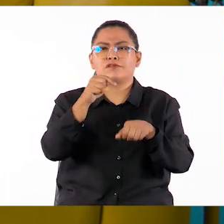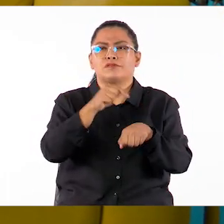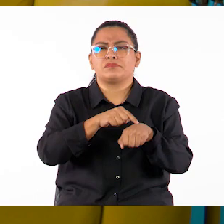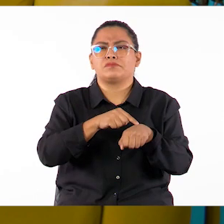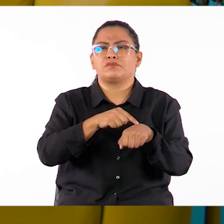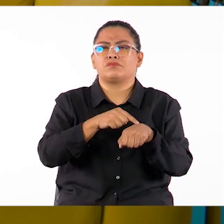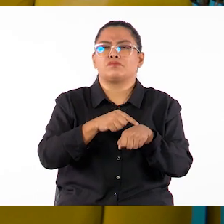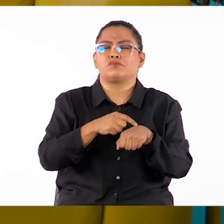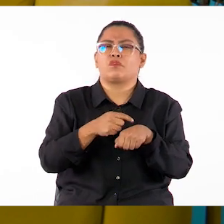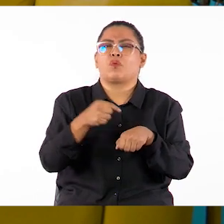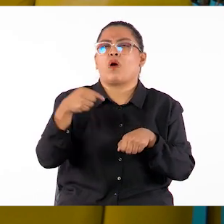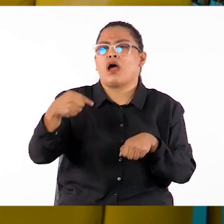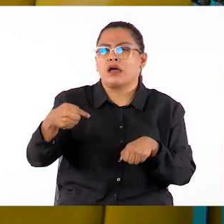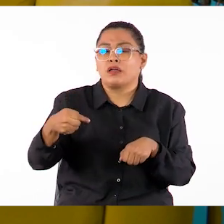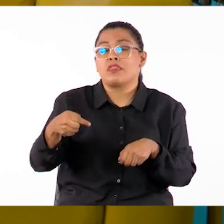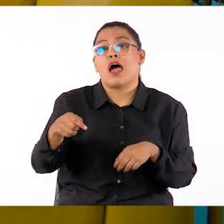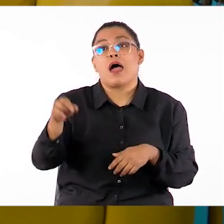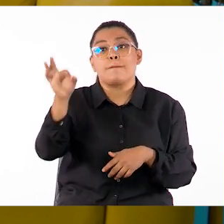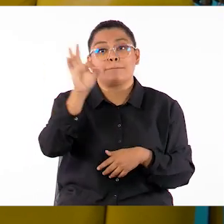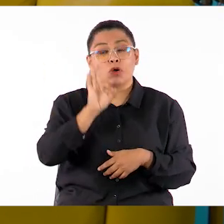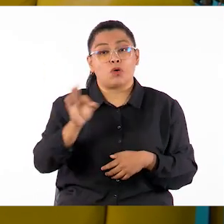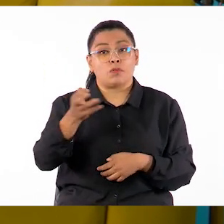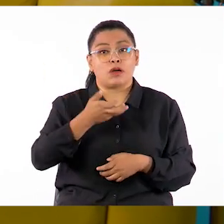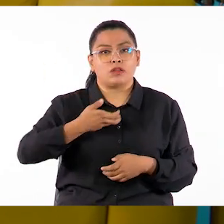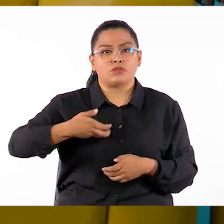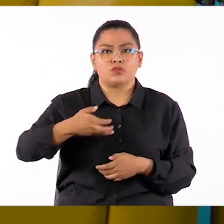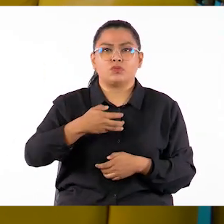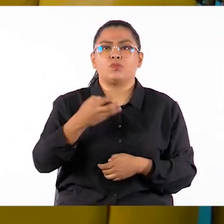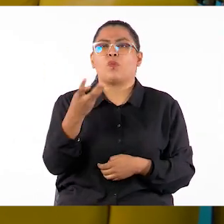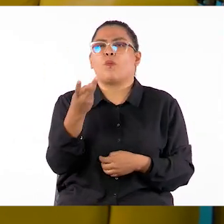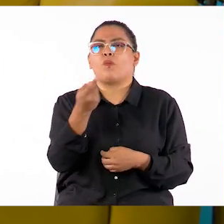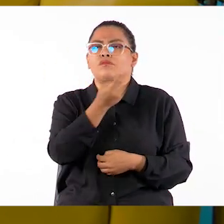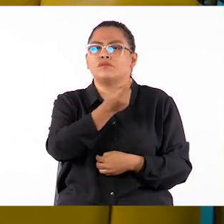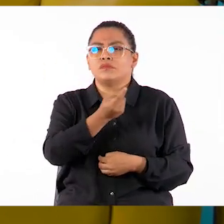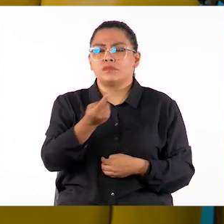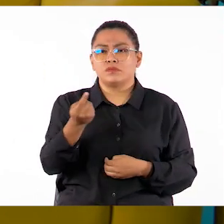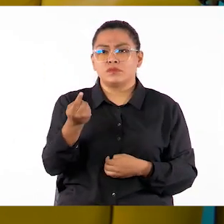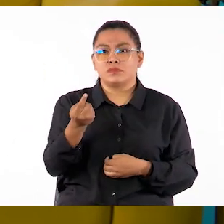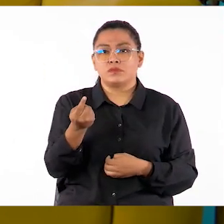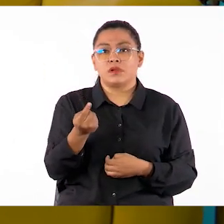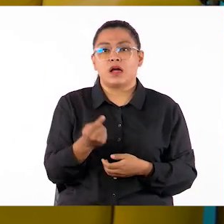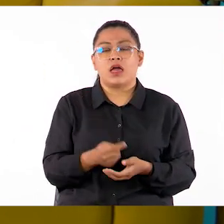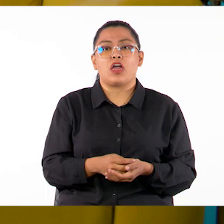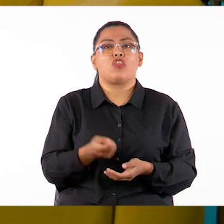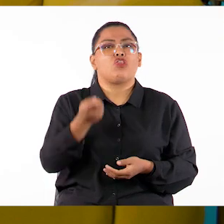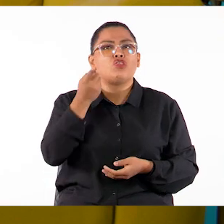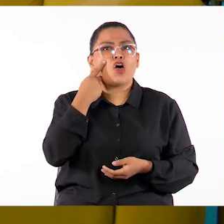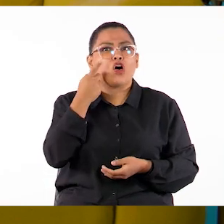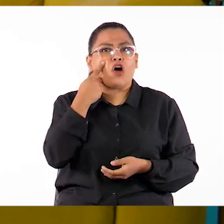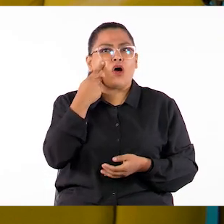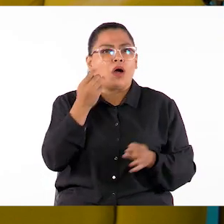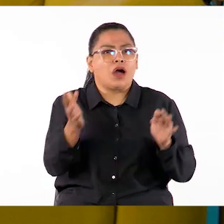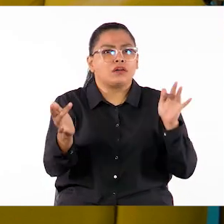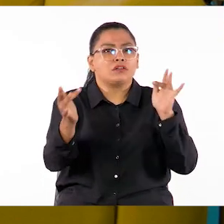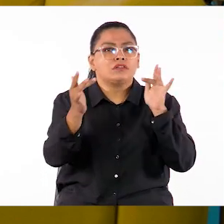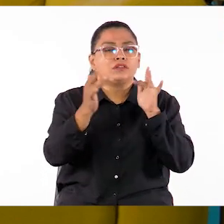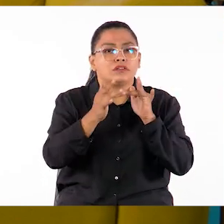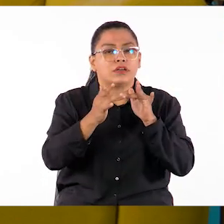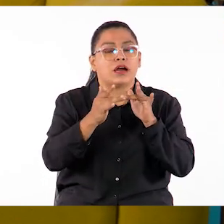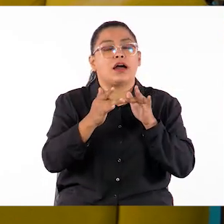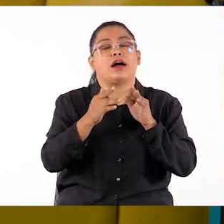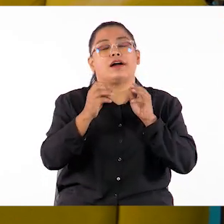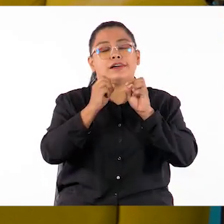cuánto va a durar, para cuántas personas será, mediante qué plataforma lo realizaremos y, por